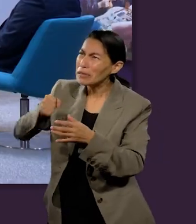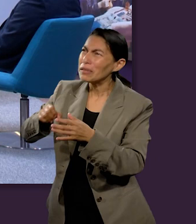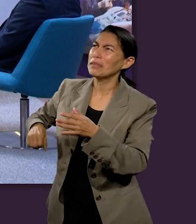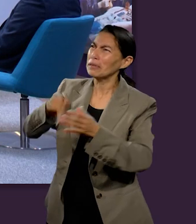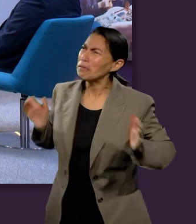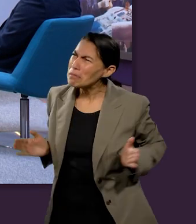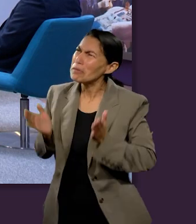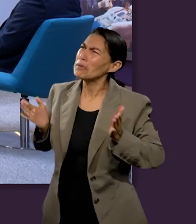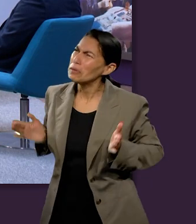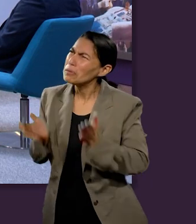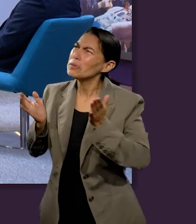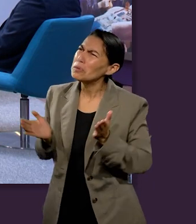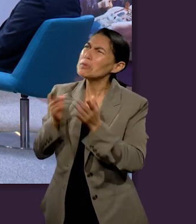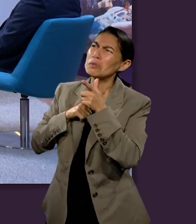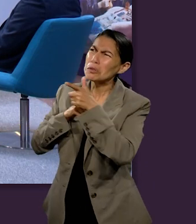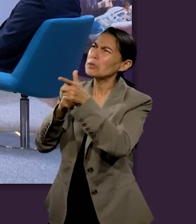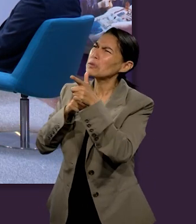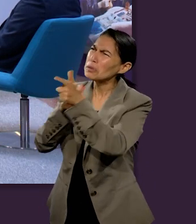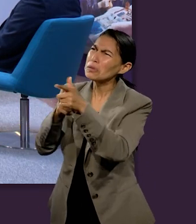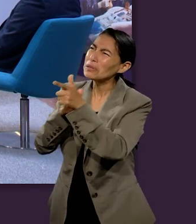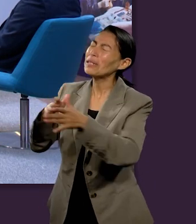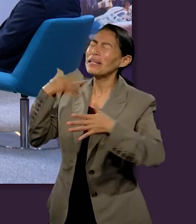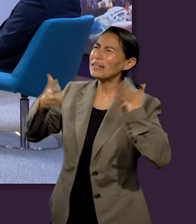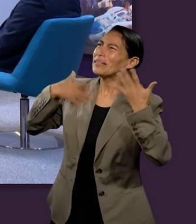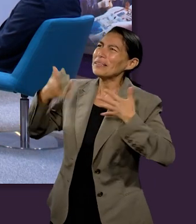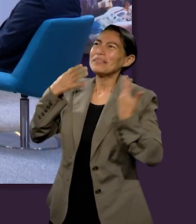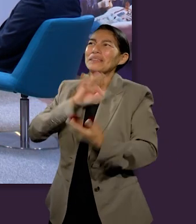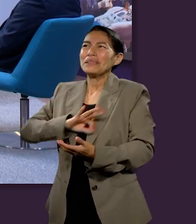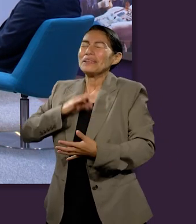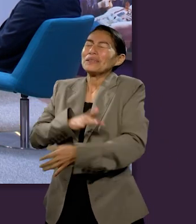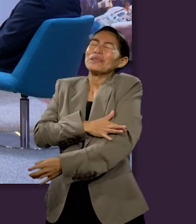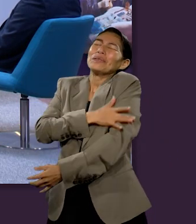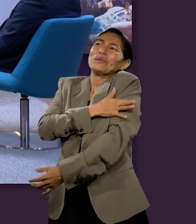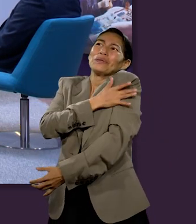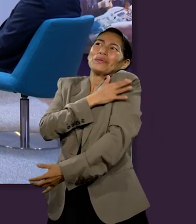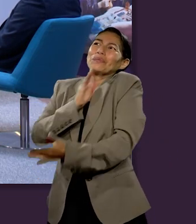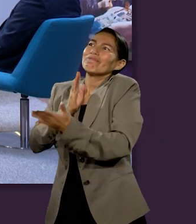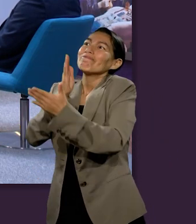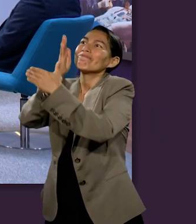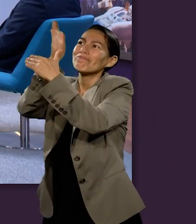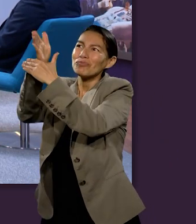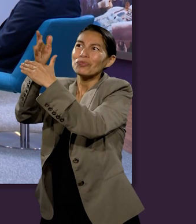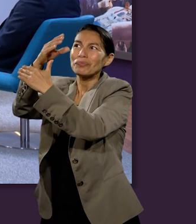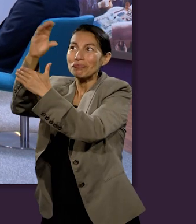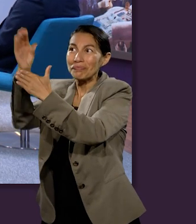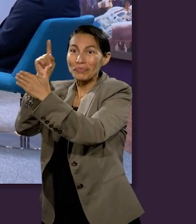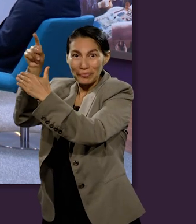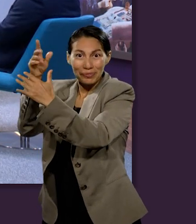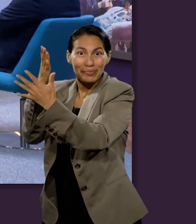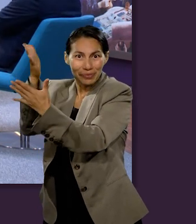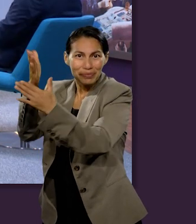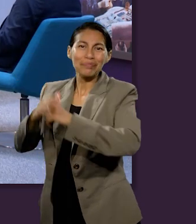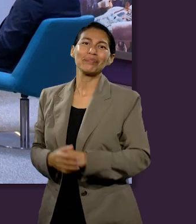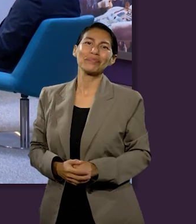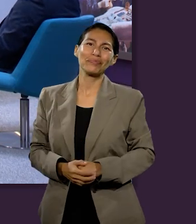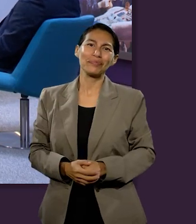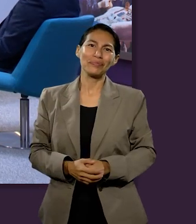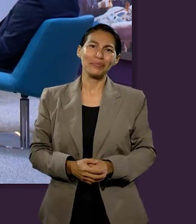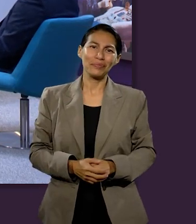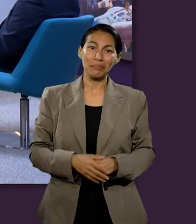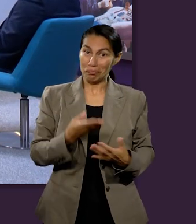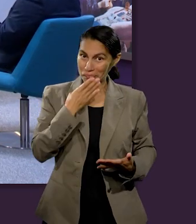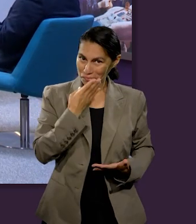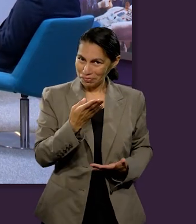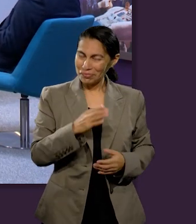contentos, más emocionados para llegar a esa patria celestial. Muy bien. Ruth, no me dejaría